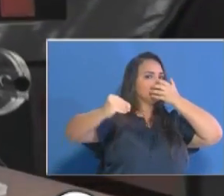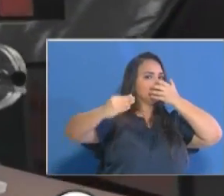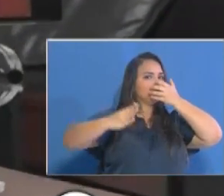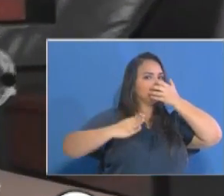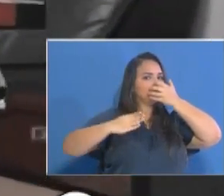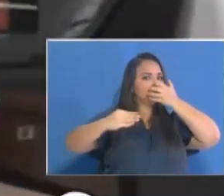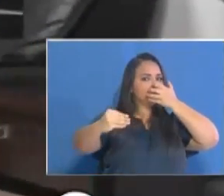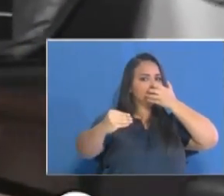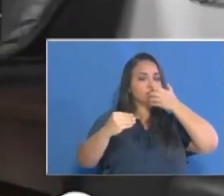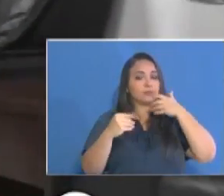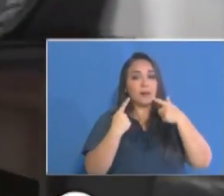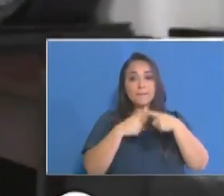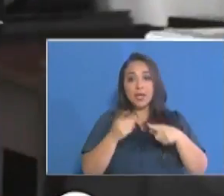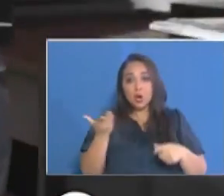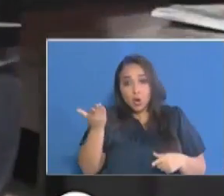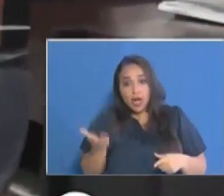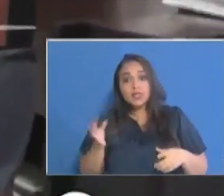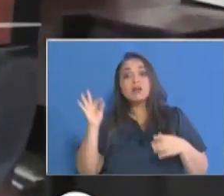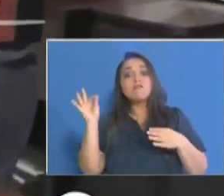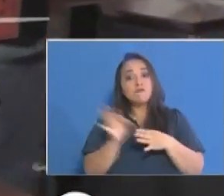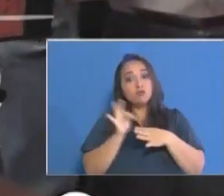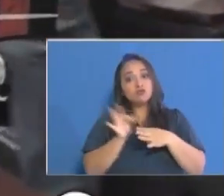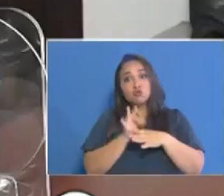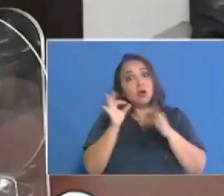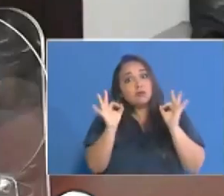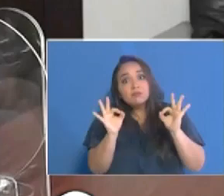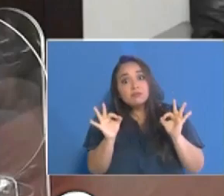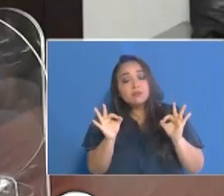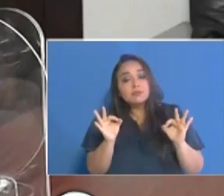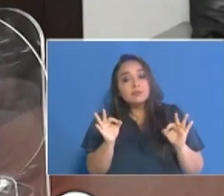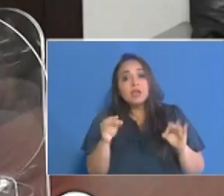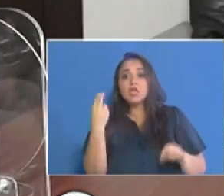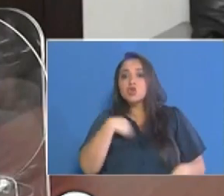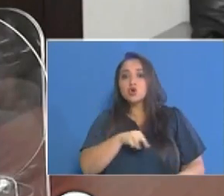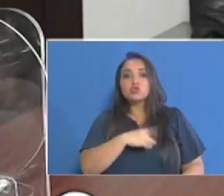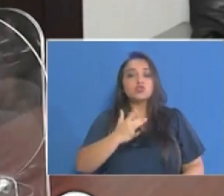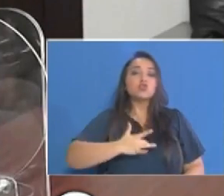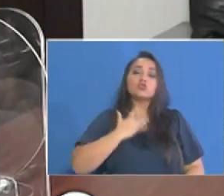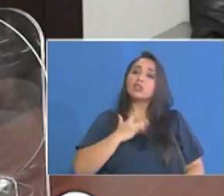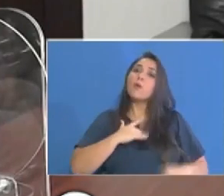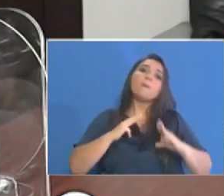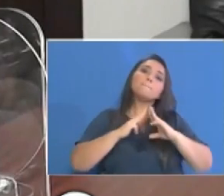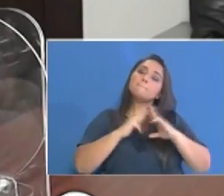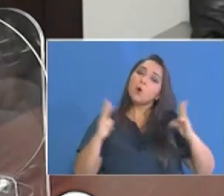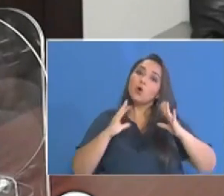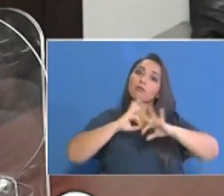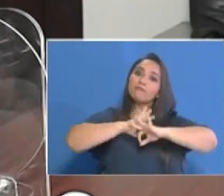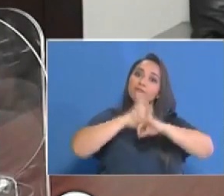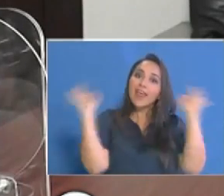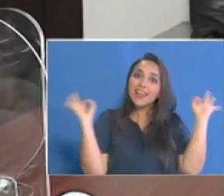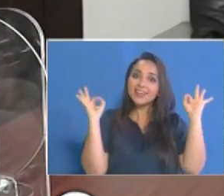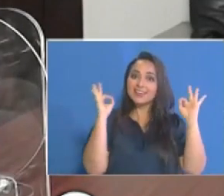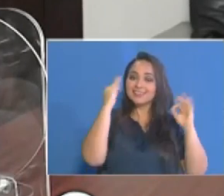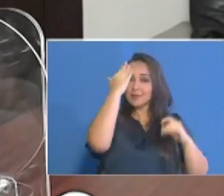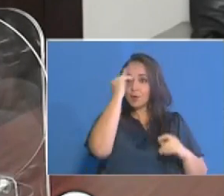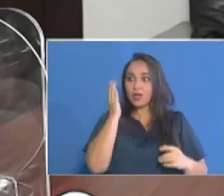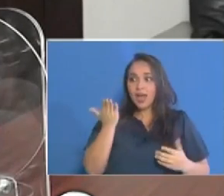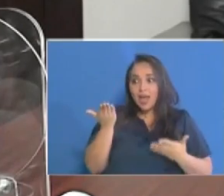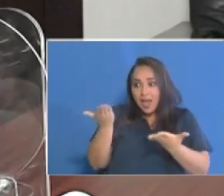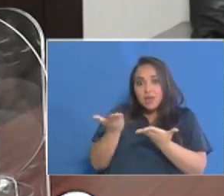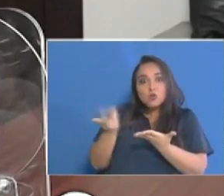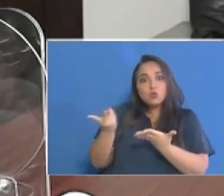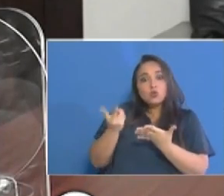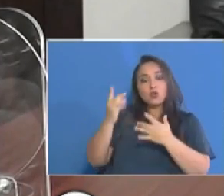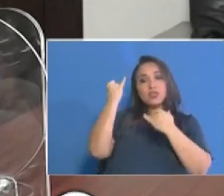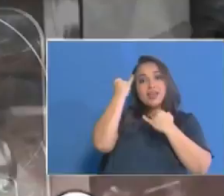pero que funciona. Y nos sentimos muy contentos porque esta iniciativa